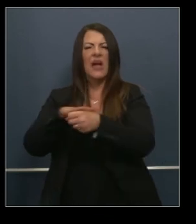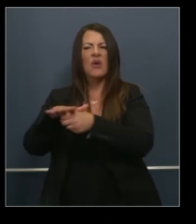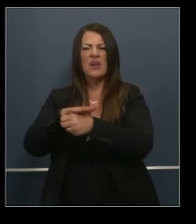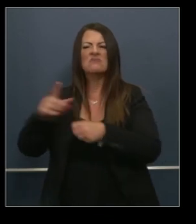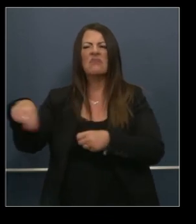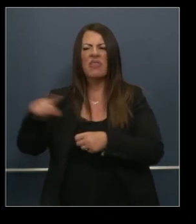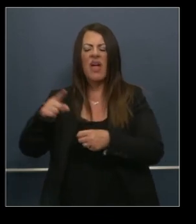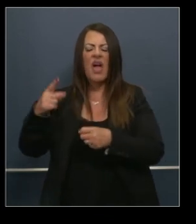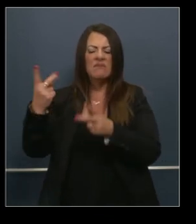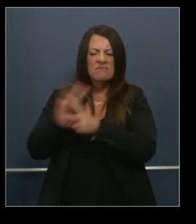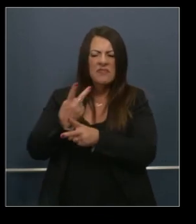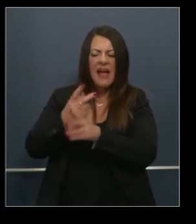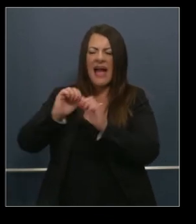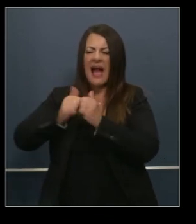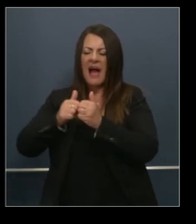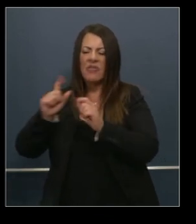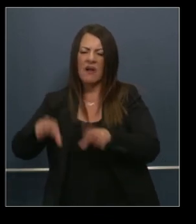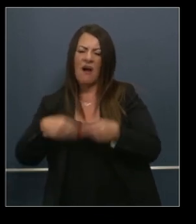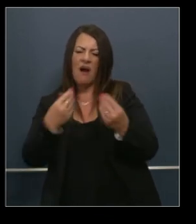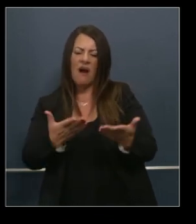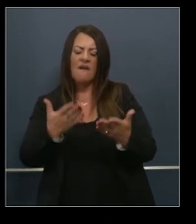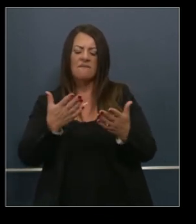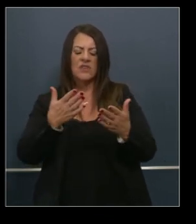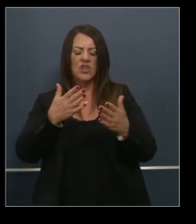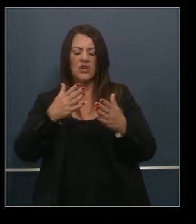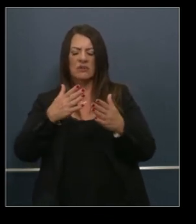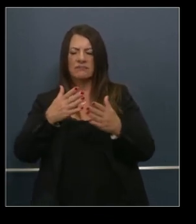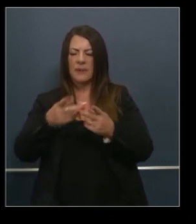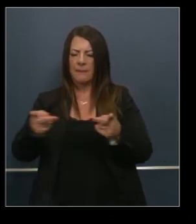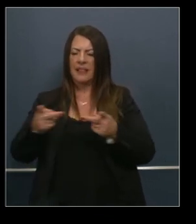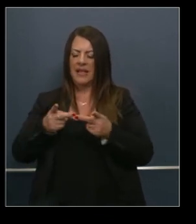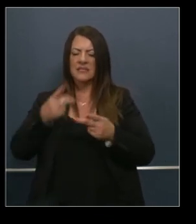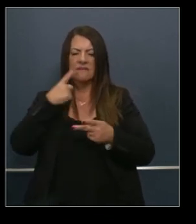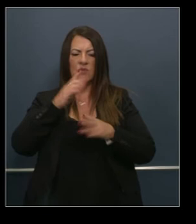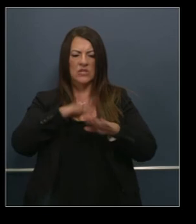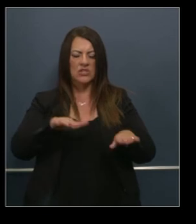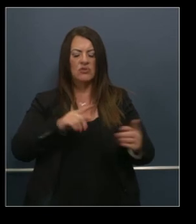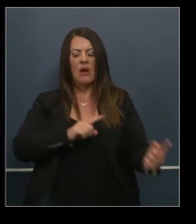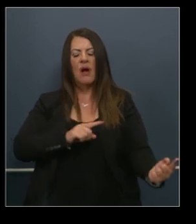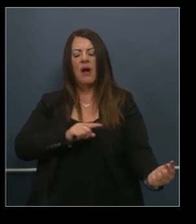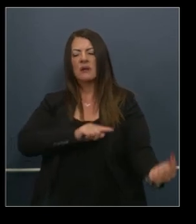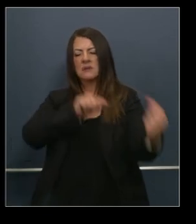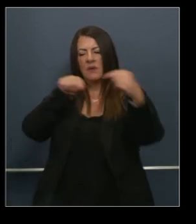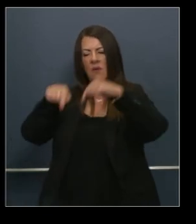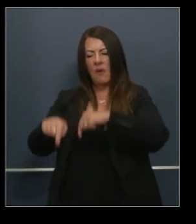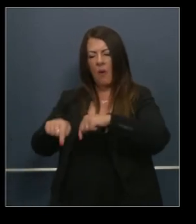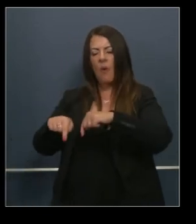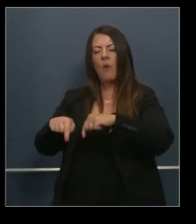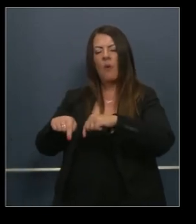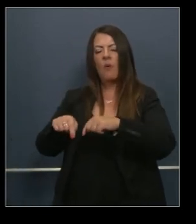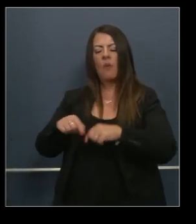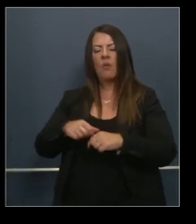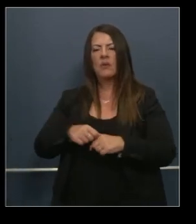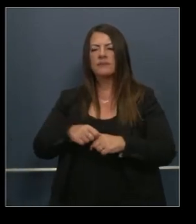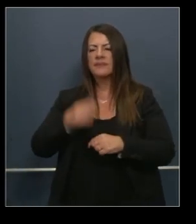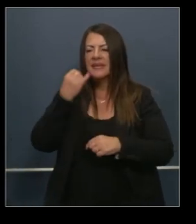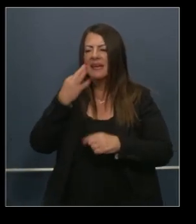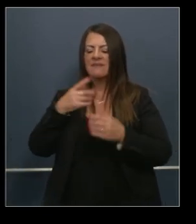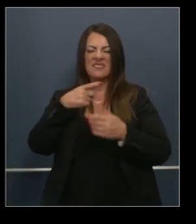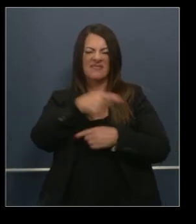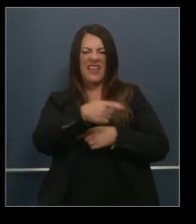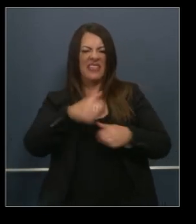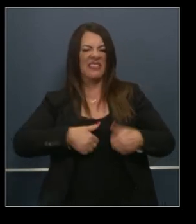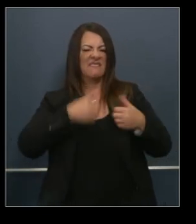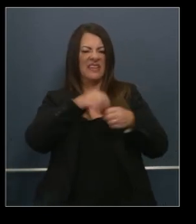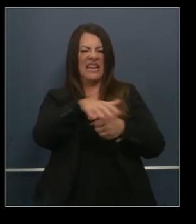están buscando la manera de ofrecer lugares para que los niños puedan asistir para aprendizaje a distancia si